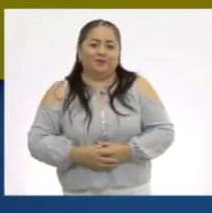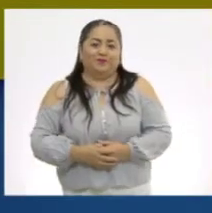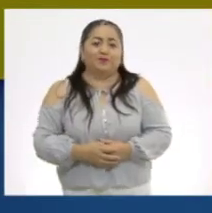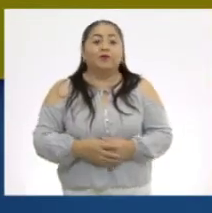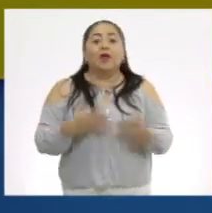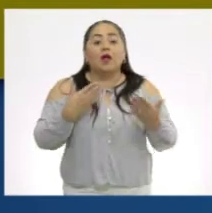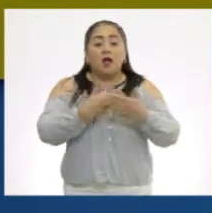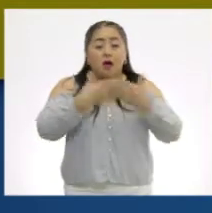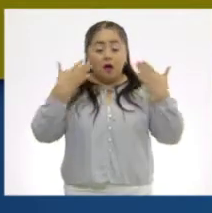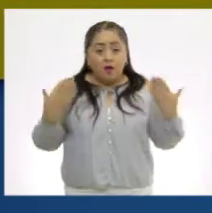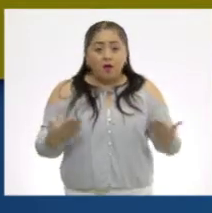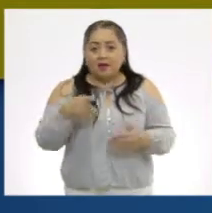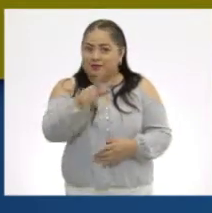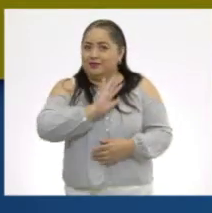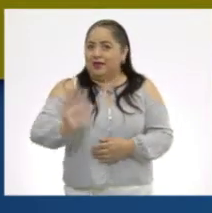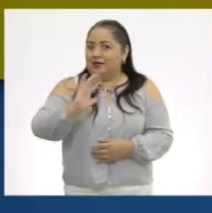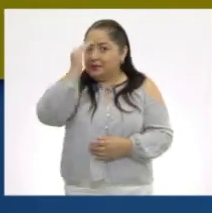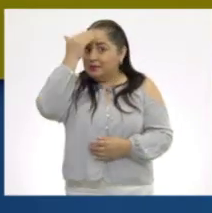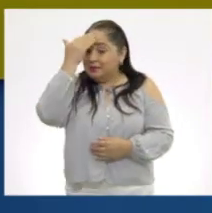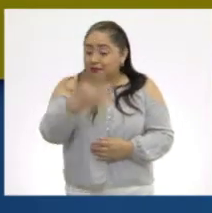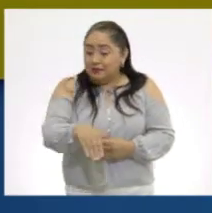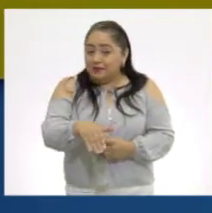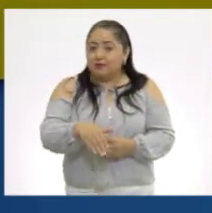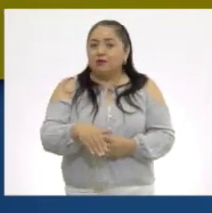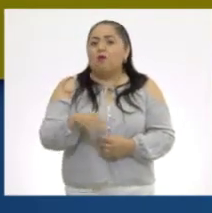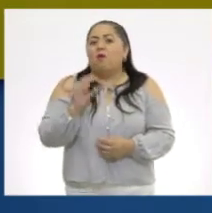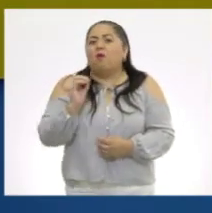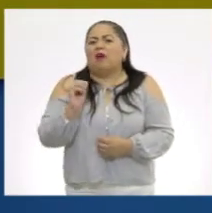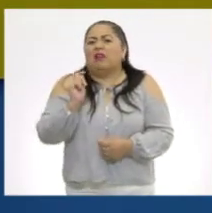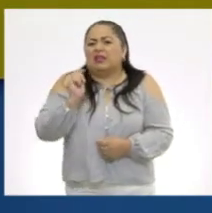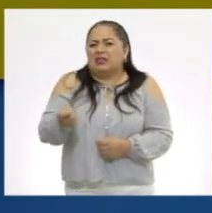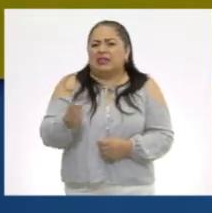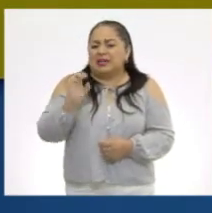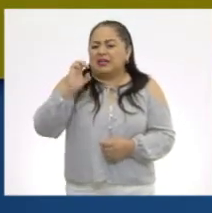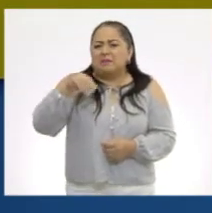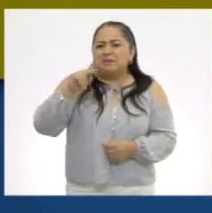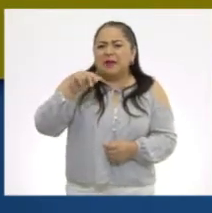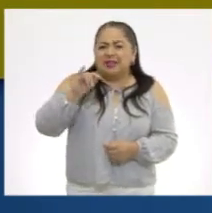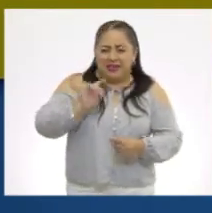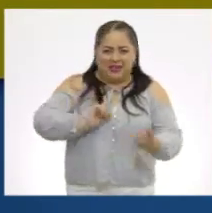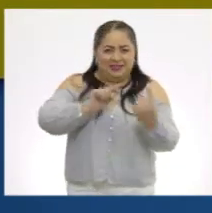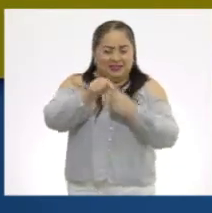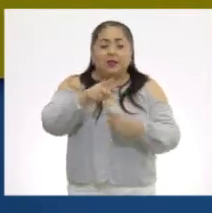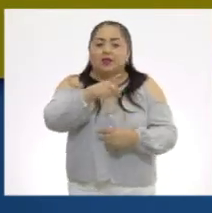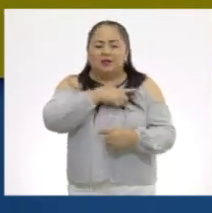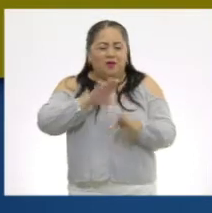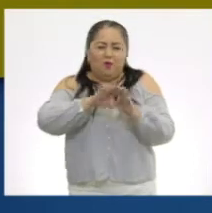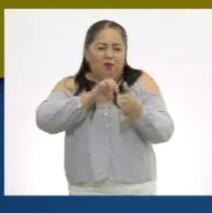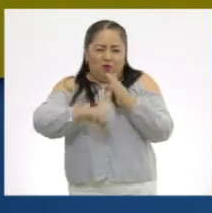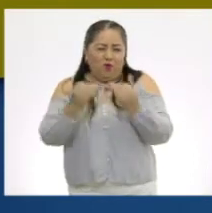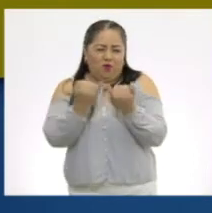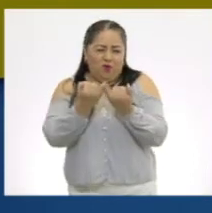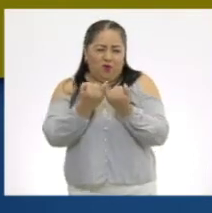Ahora que ya sabemos qué o de qué se trata la empatía, vamos a hacer un juego para reconocer algunas